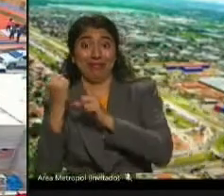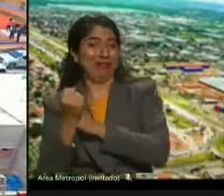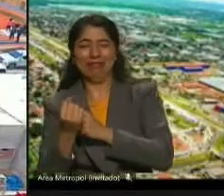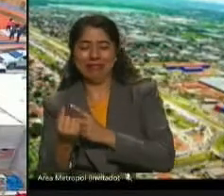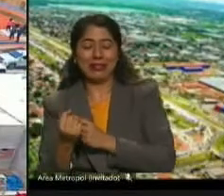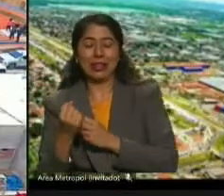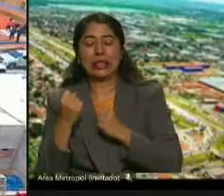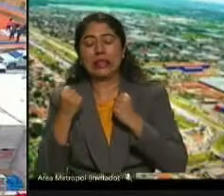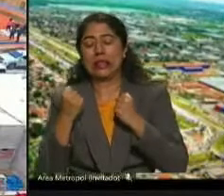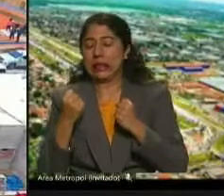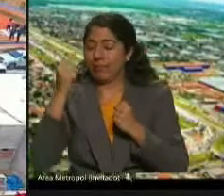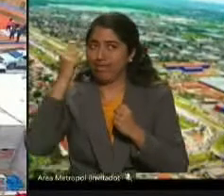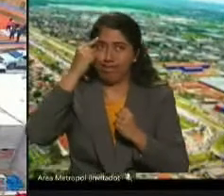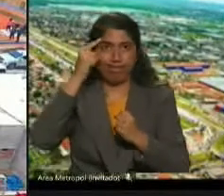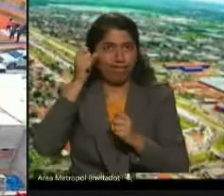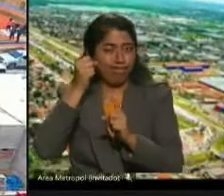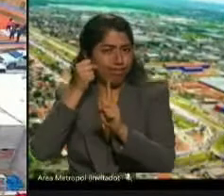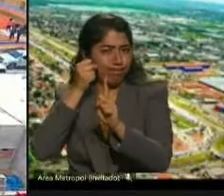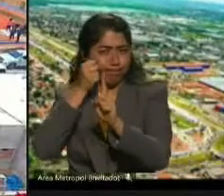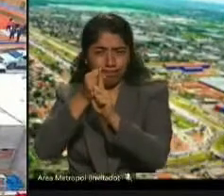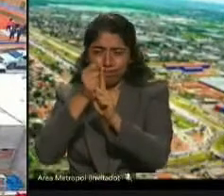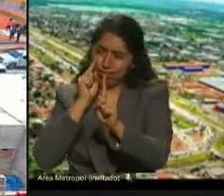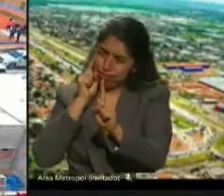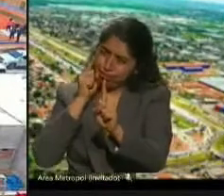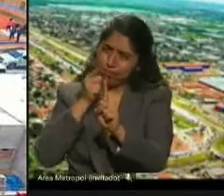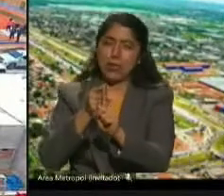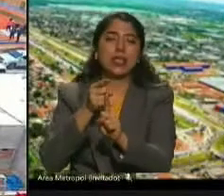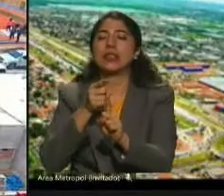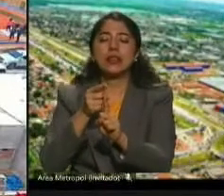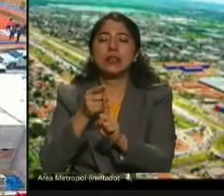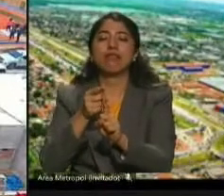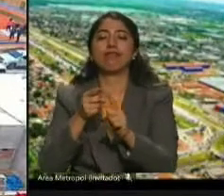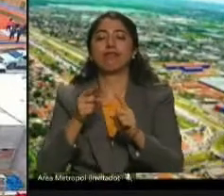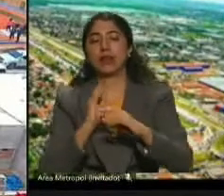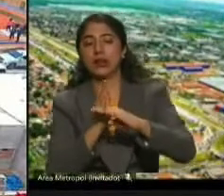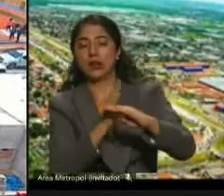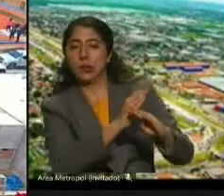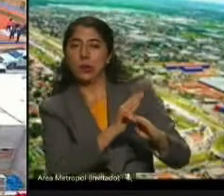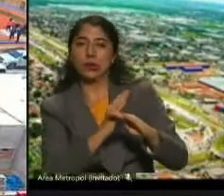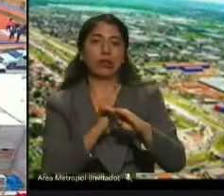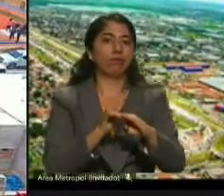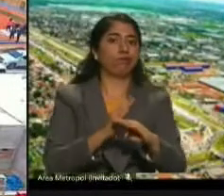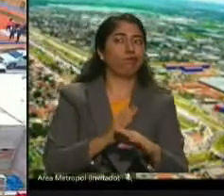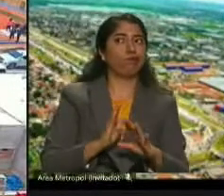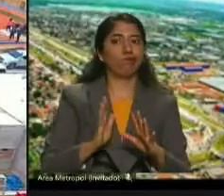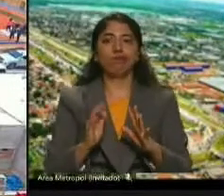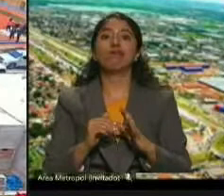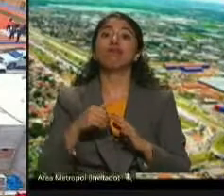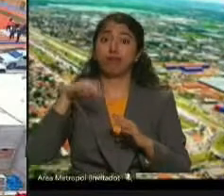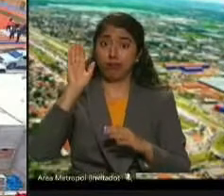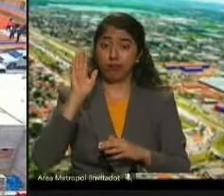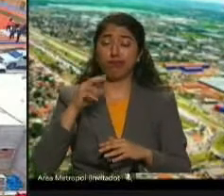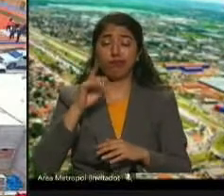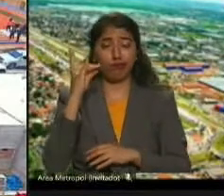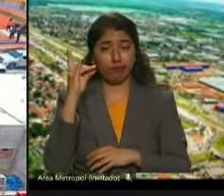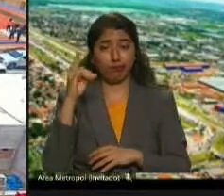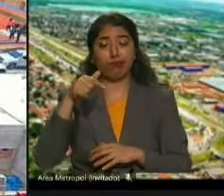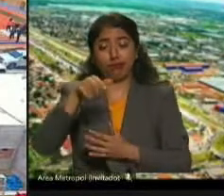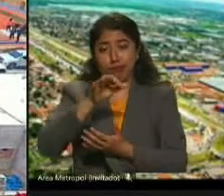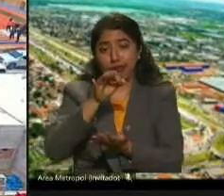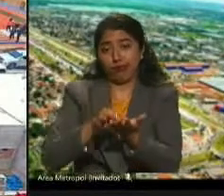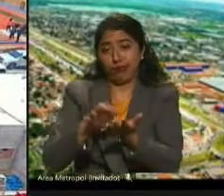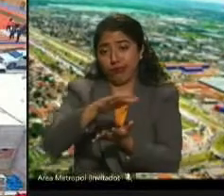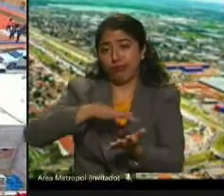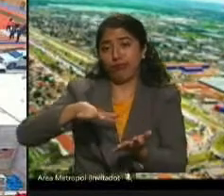constantes preocupaciones, no creo solo de Santa Cruz, Latinoamérica, el mundo, desarrollando grandes infraestructuras,